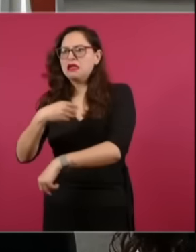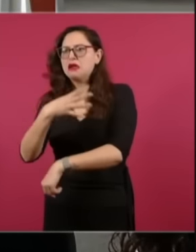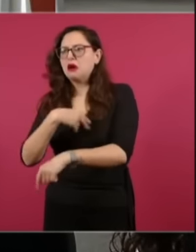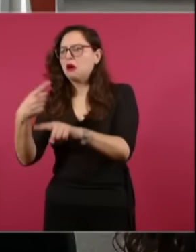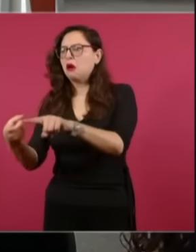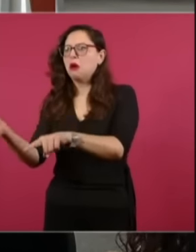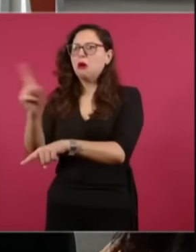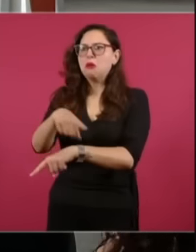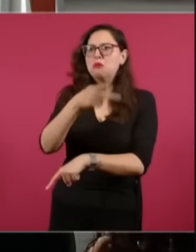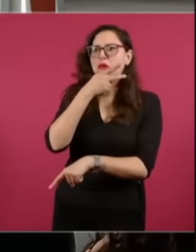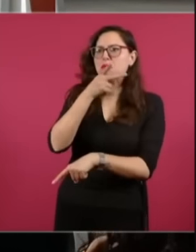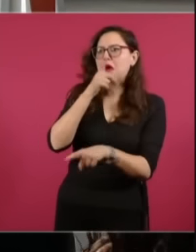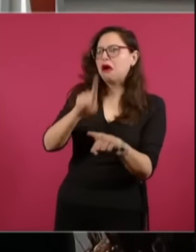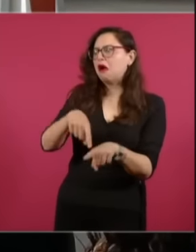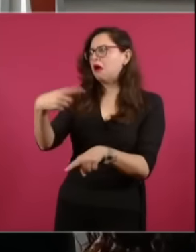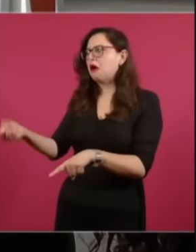mamás.